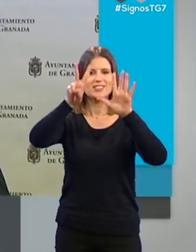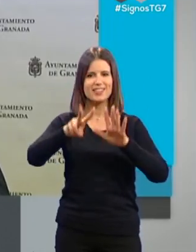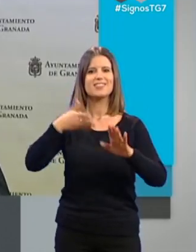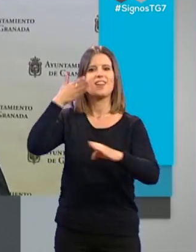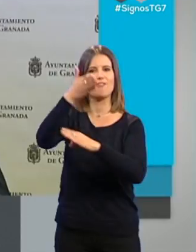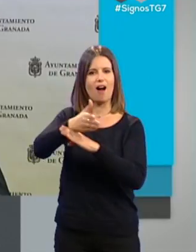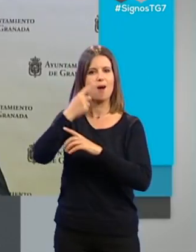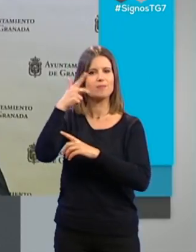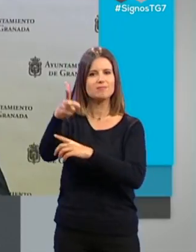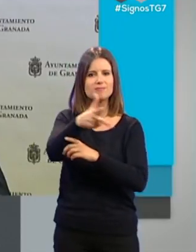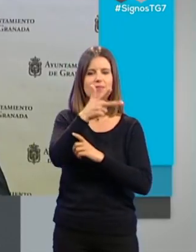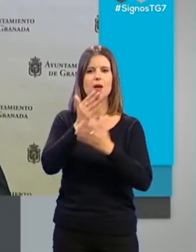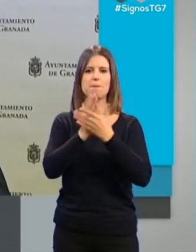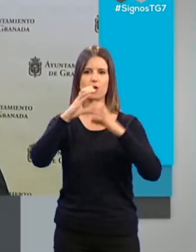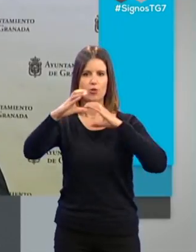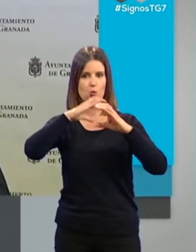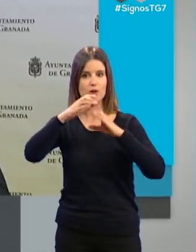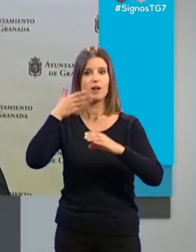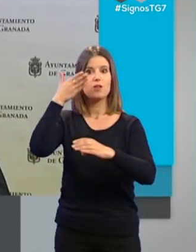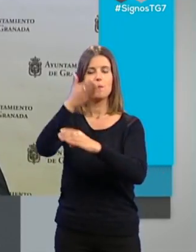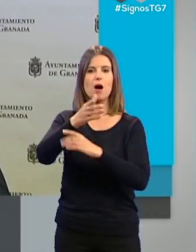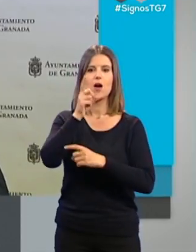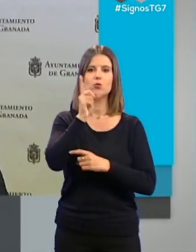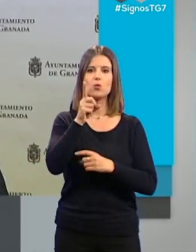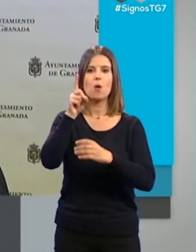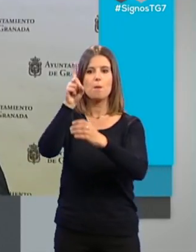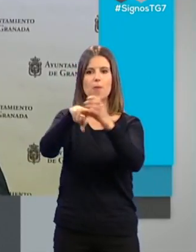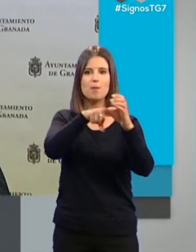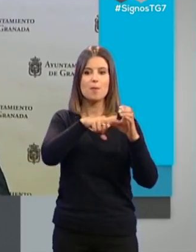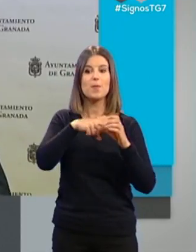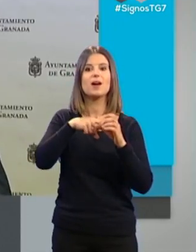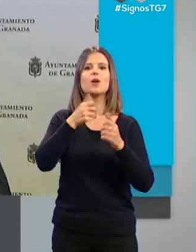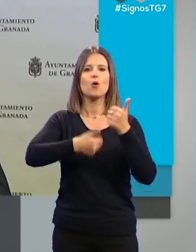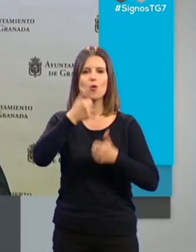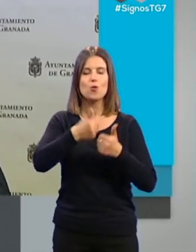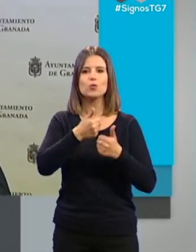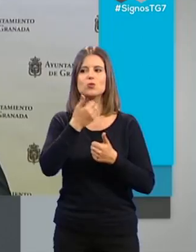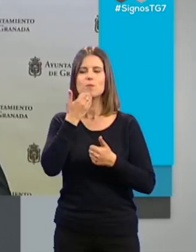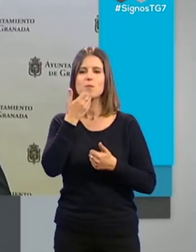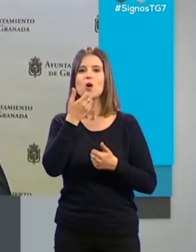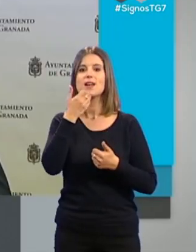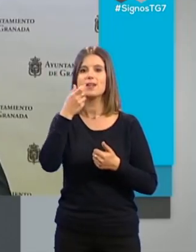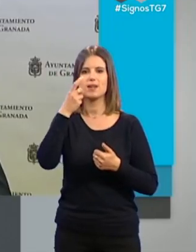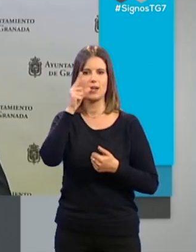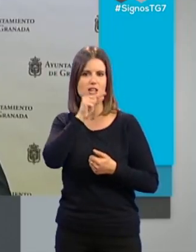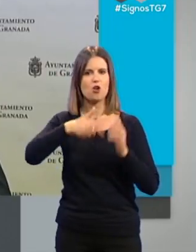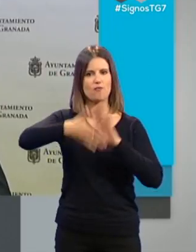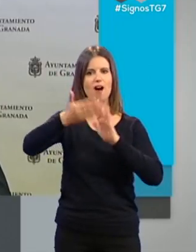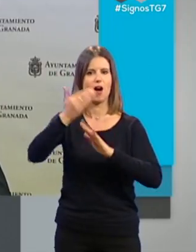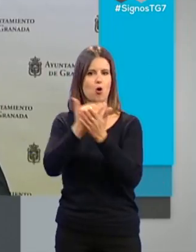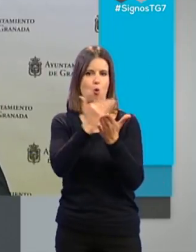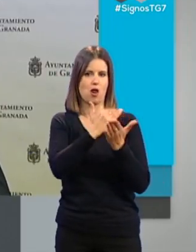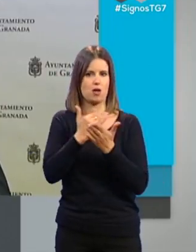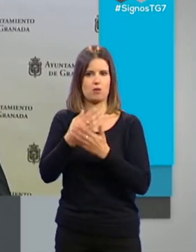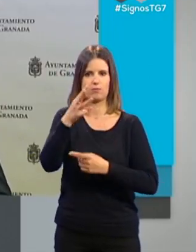donde los medios de comunicación asistan y en el que solo podrán participar los torneos aquellos niños que no hayan tenido sentismo escolar durante el trimestre.